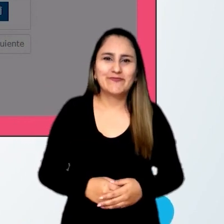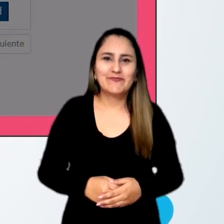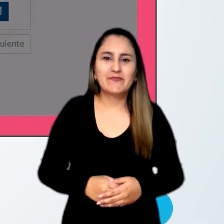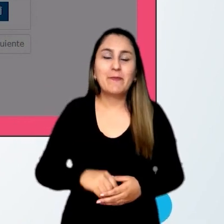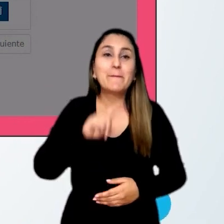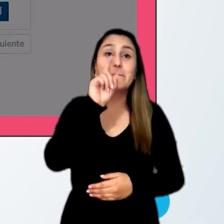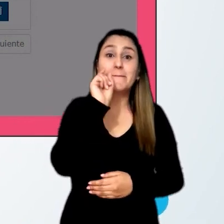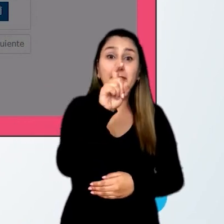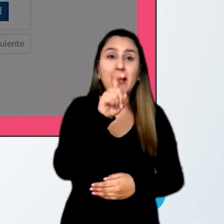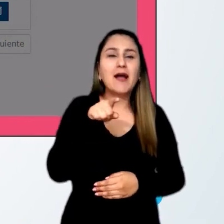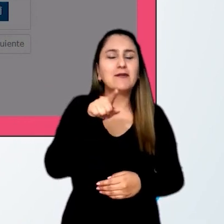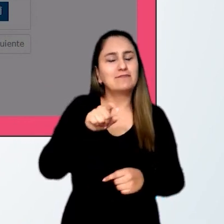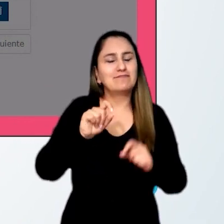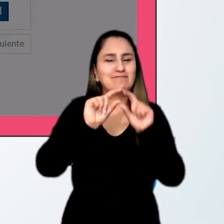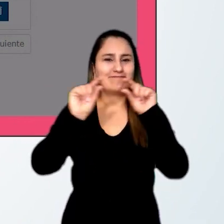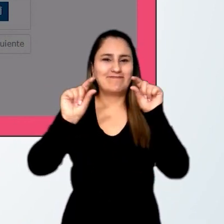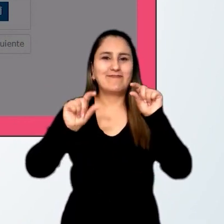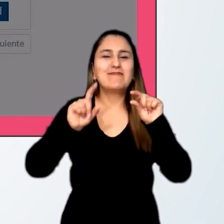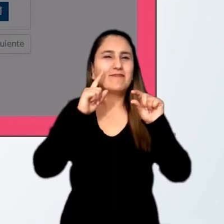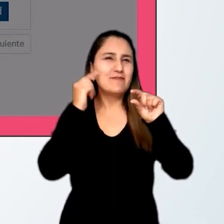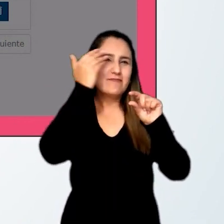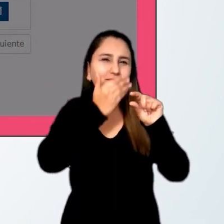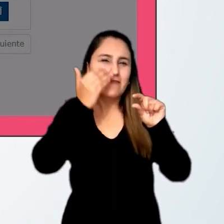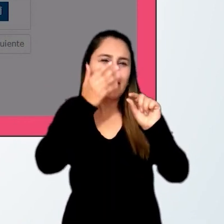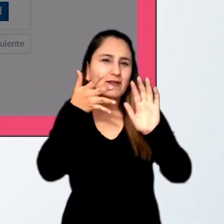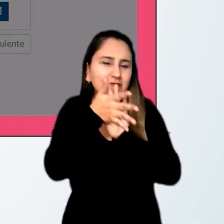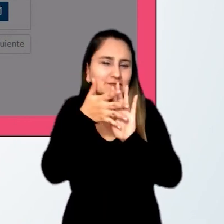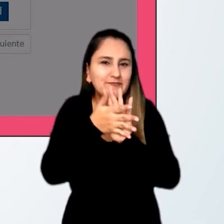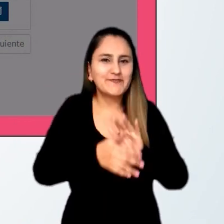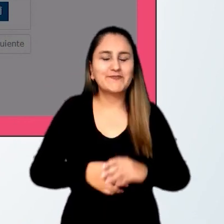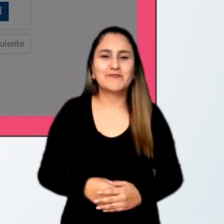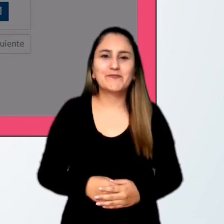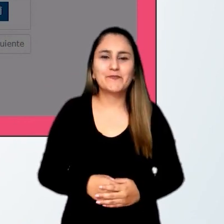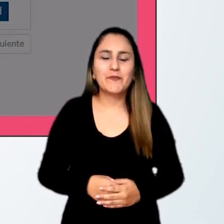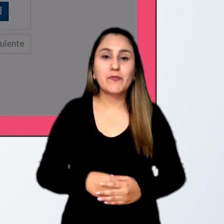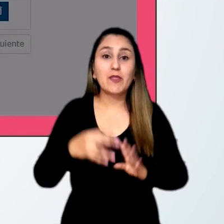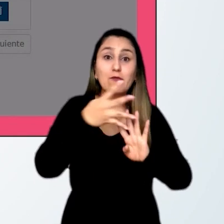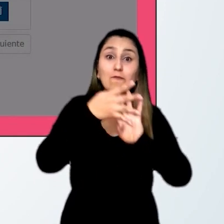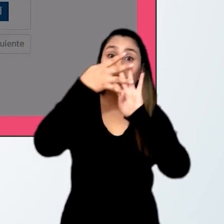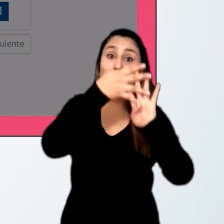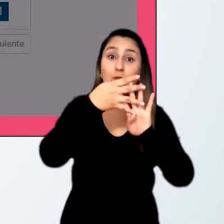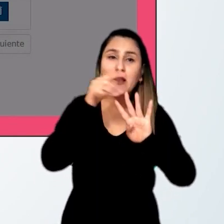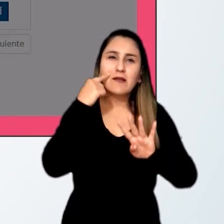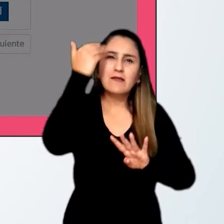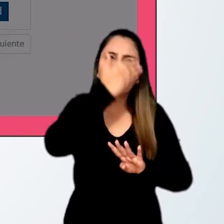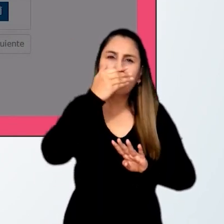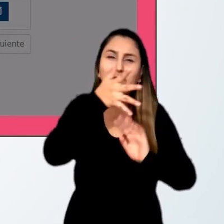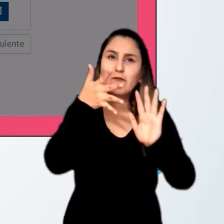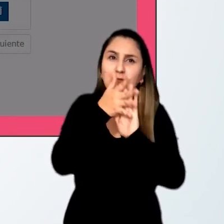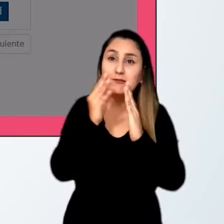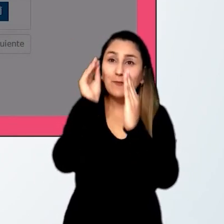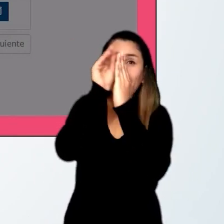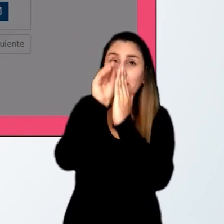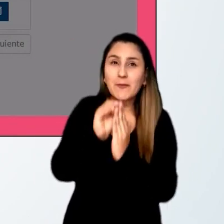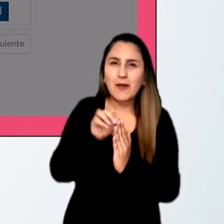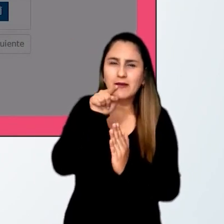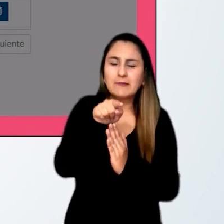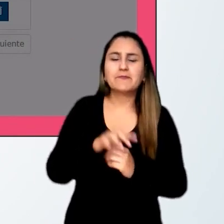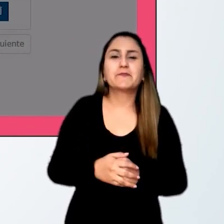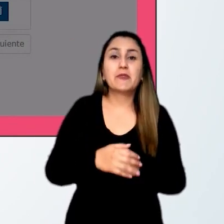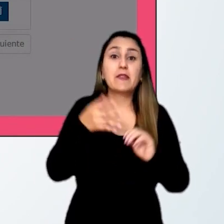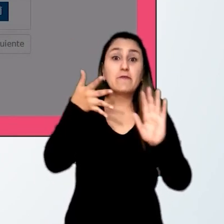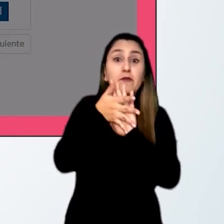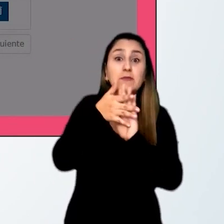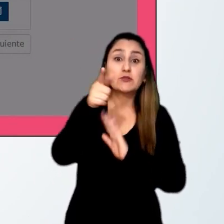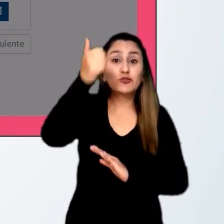De clic en el botón validar datos. El formulario validará la información ingresada. Si